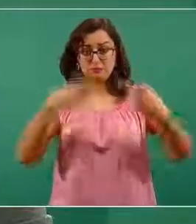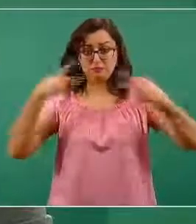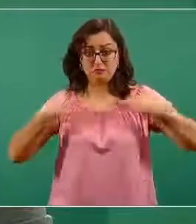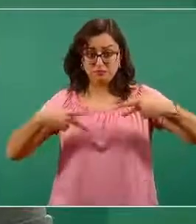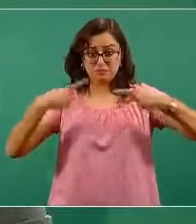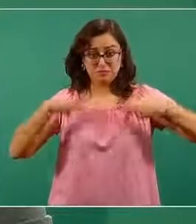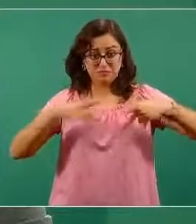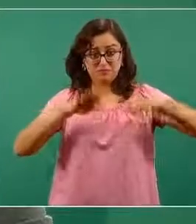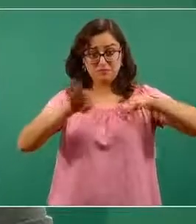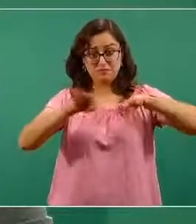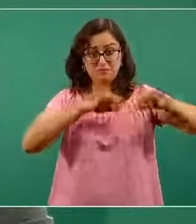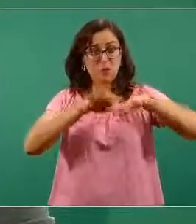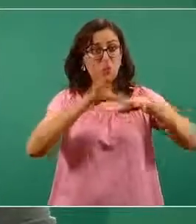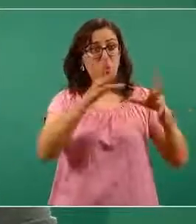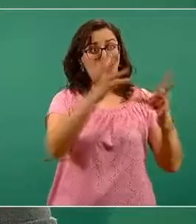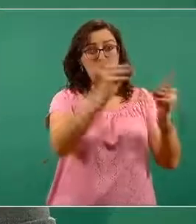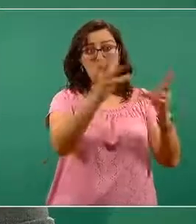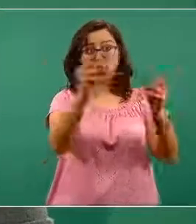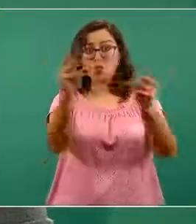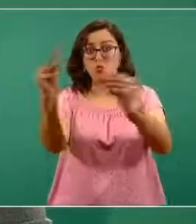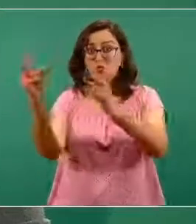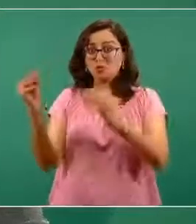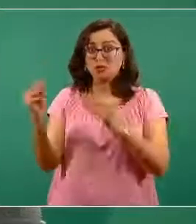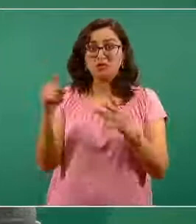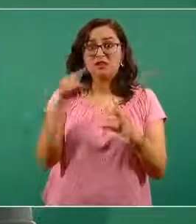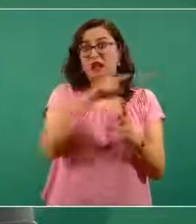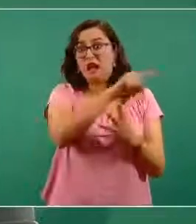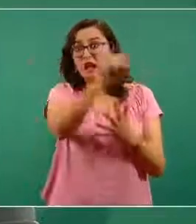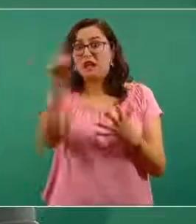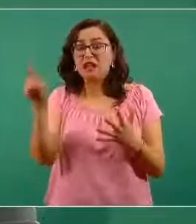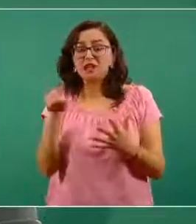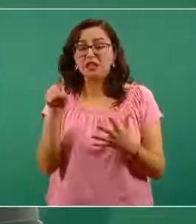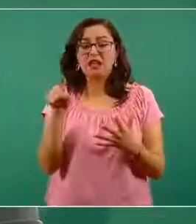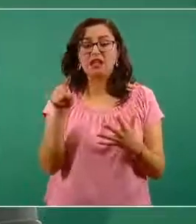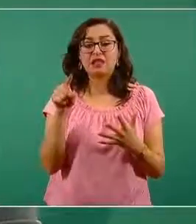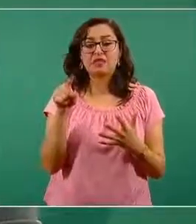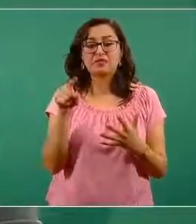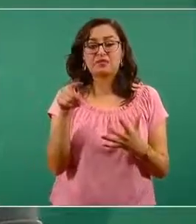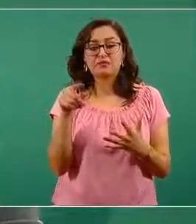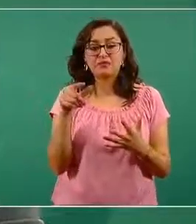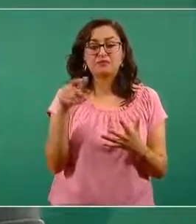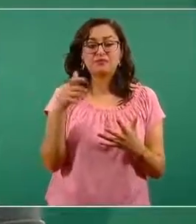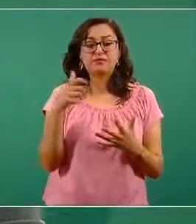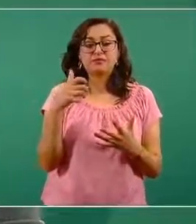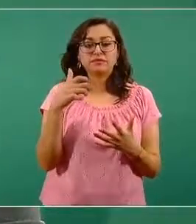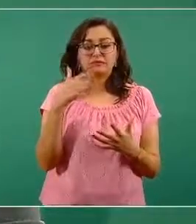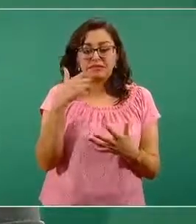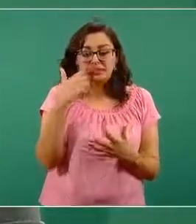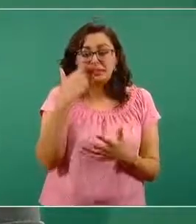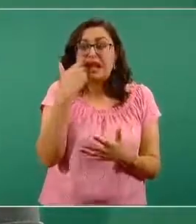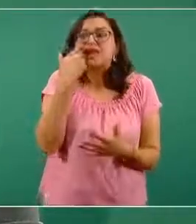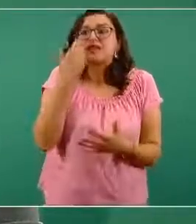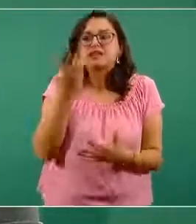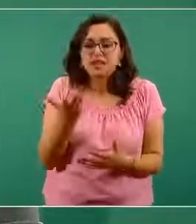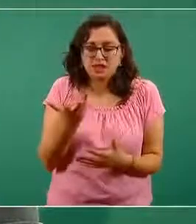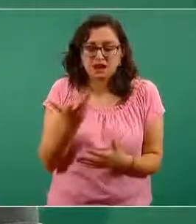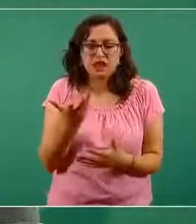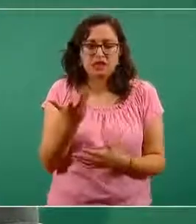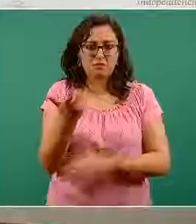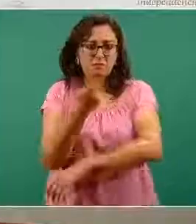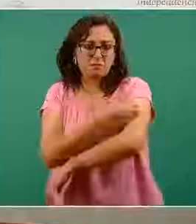han sido puestas como personal que no atiende